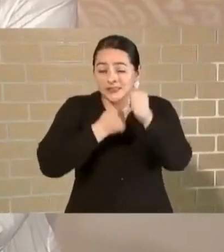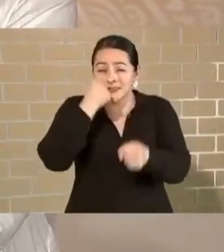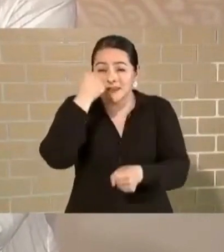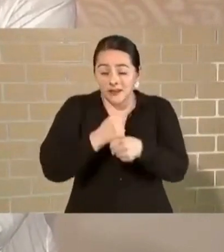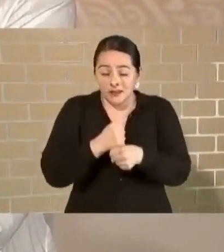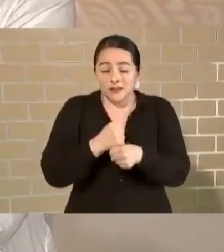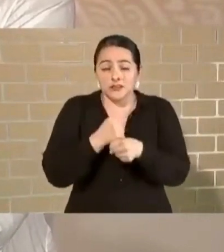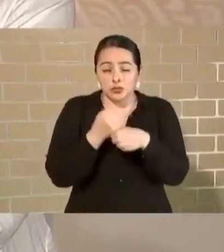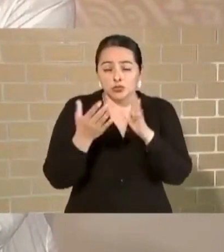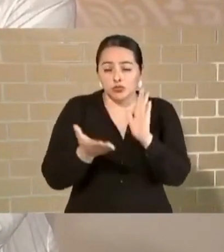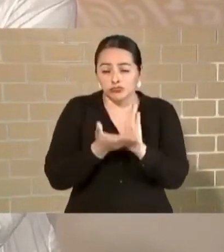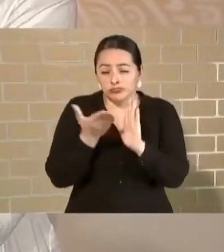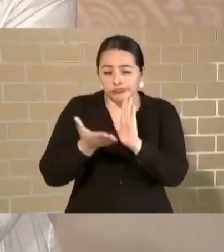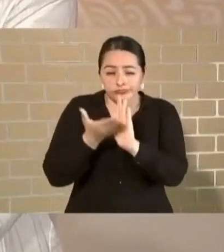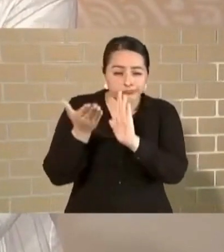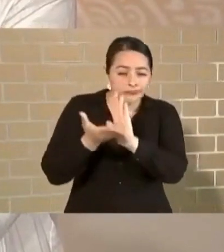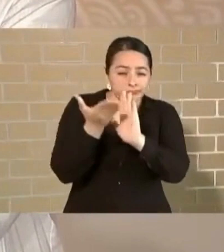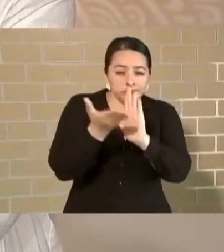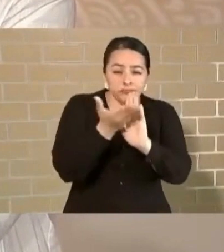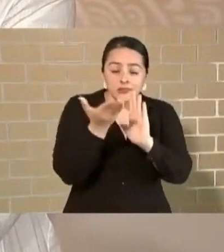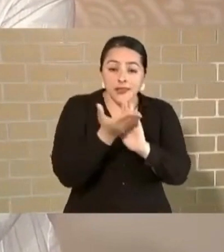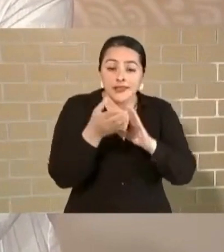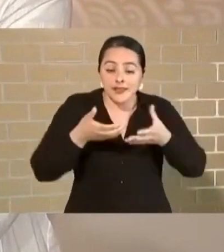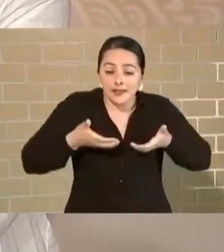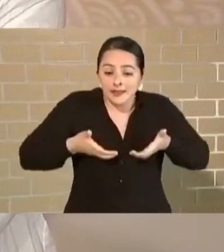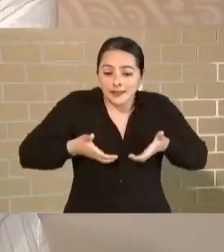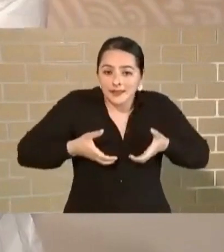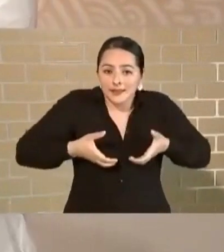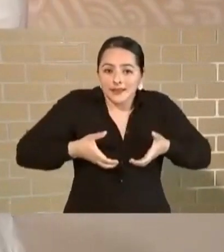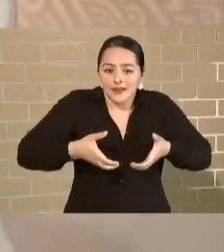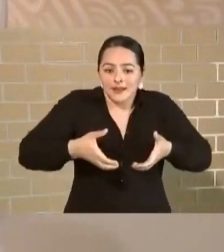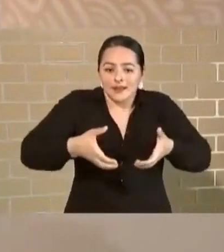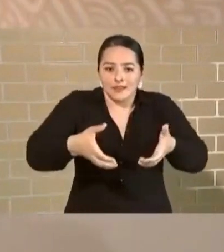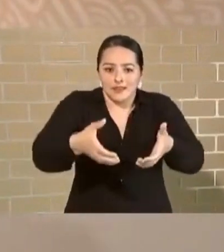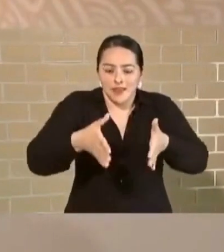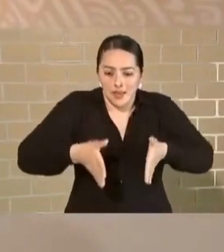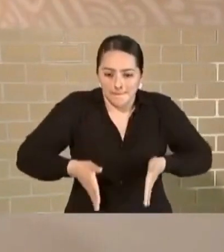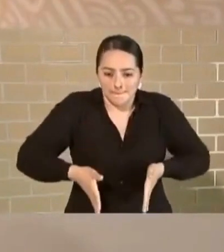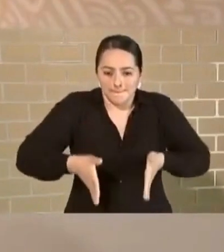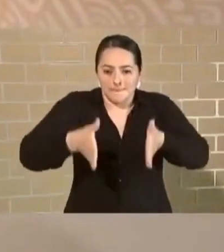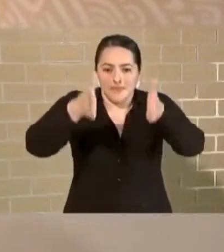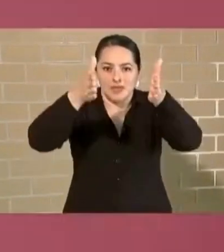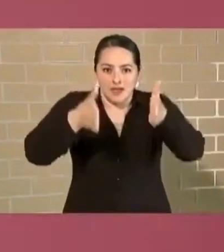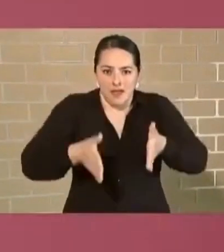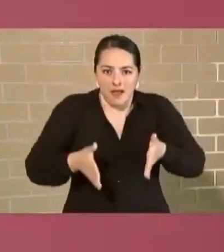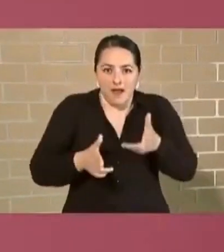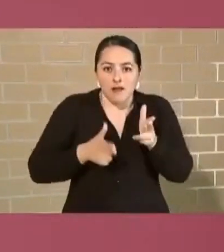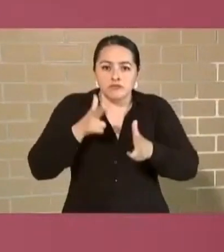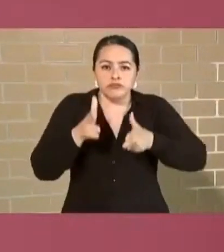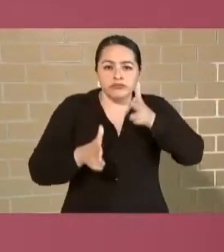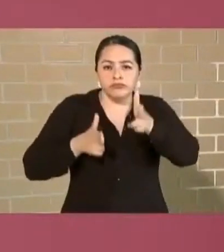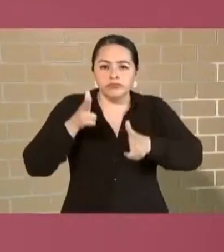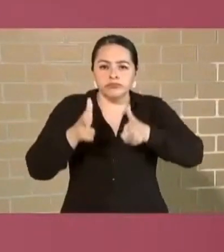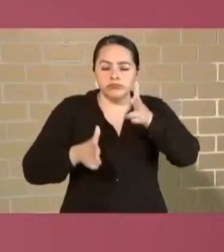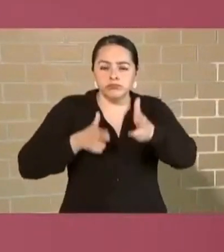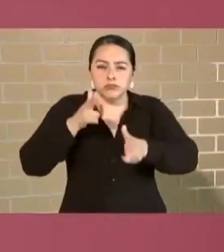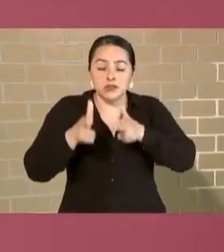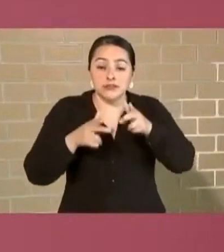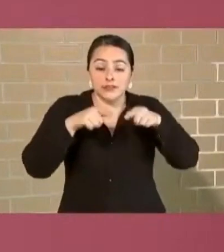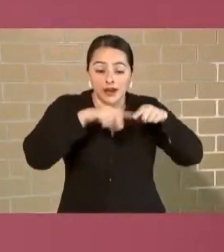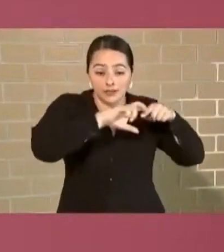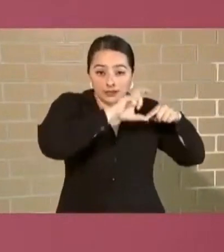la carretera y la vía del ferrocarril de